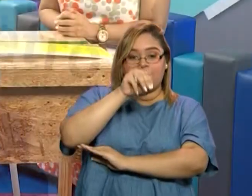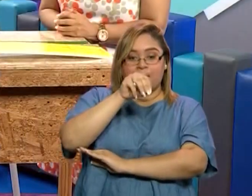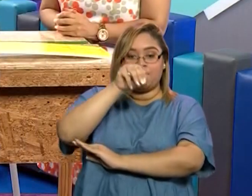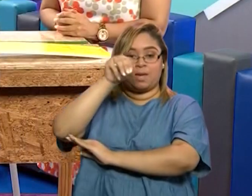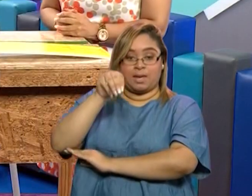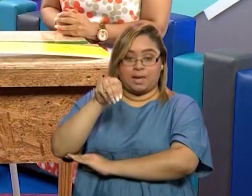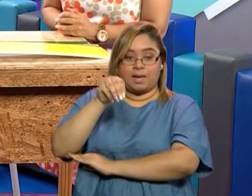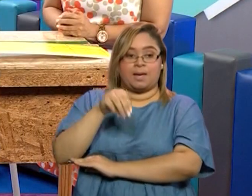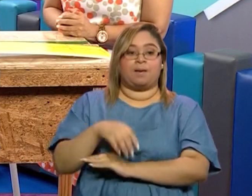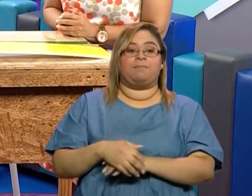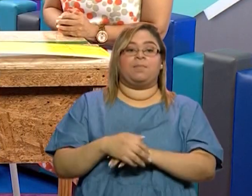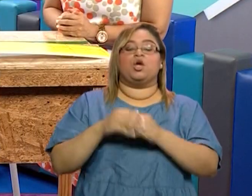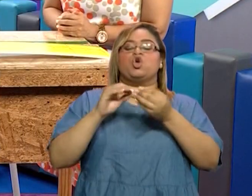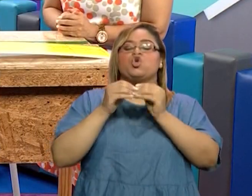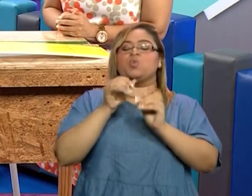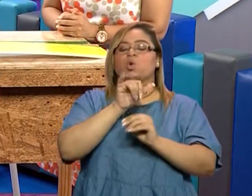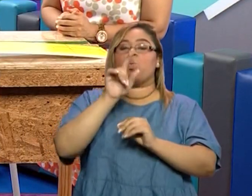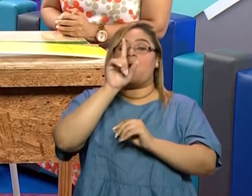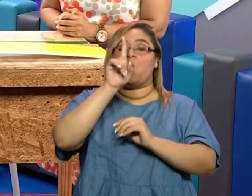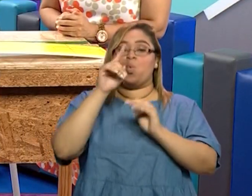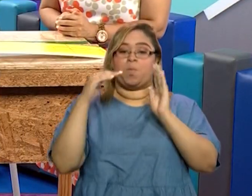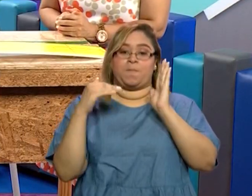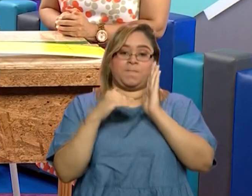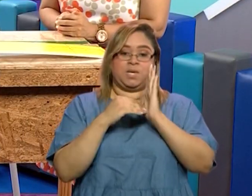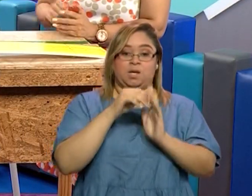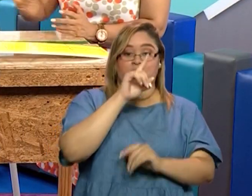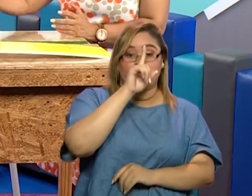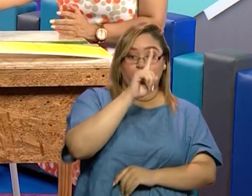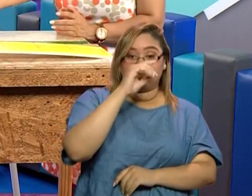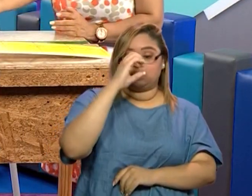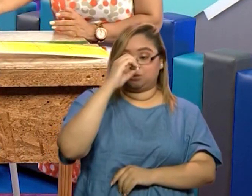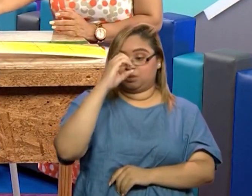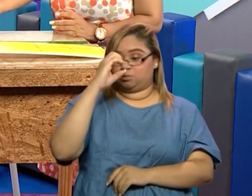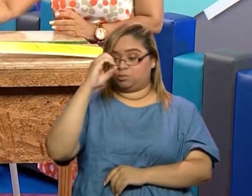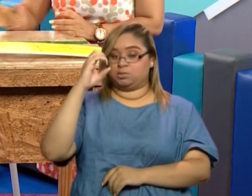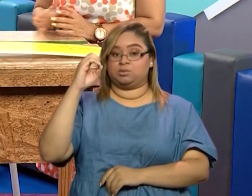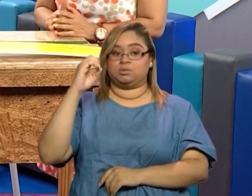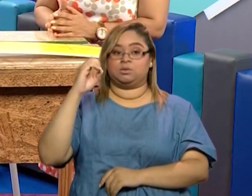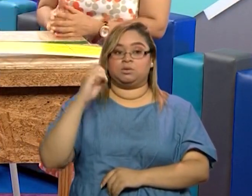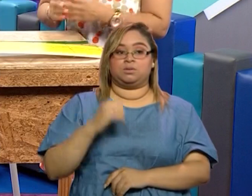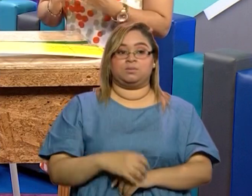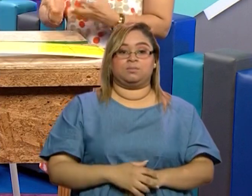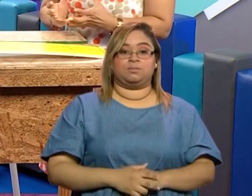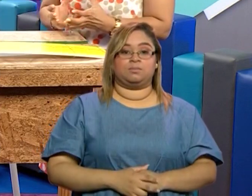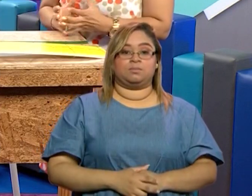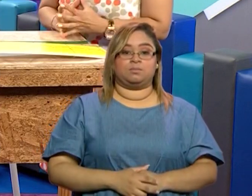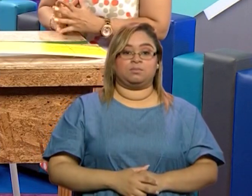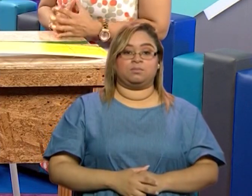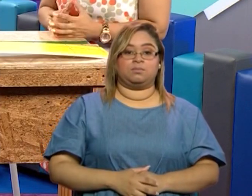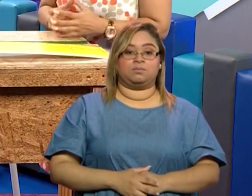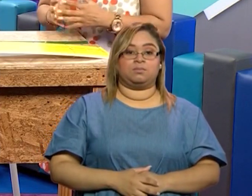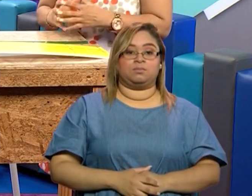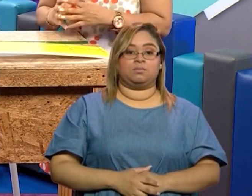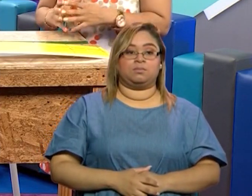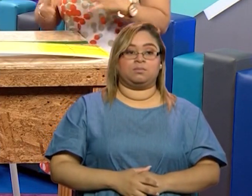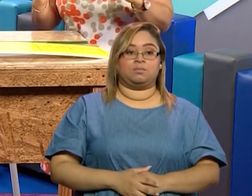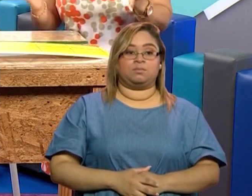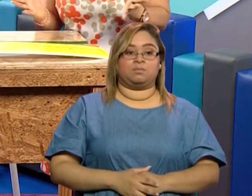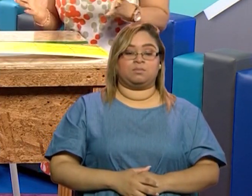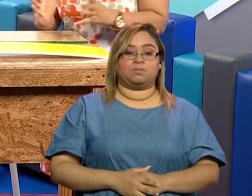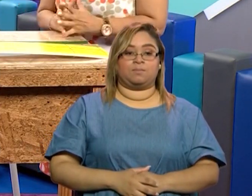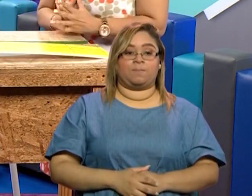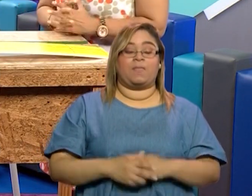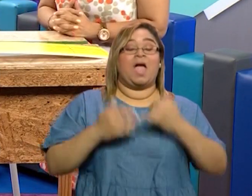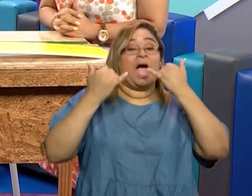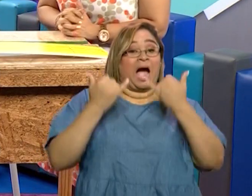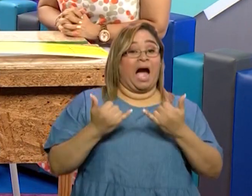En minúscula. En minúscula. En cuanto a los submúltiplos. Esos son los submúltiplos. Ahora vamos a ver los múltiplos. Los de la medida más